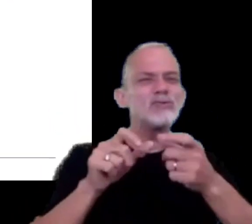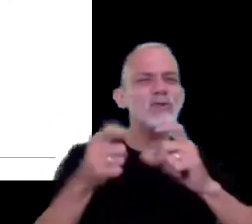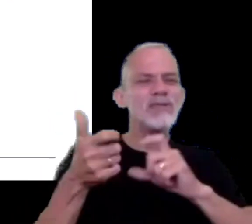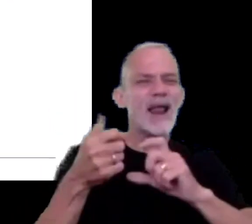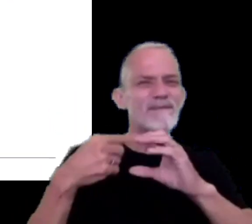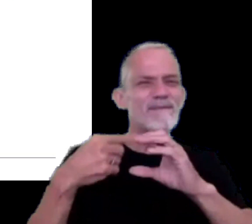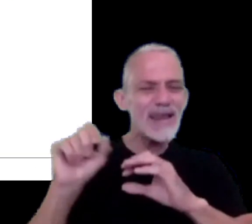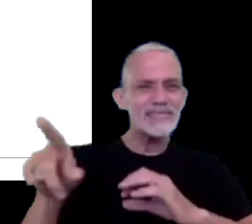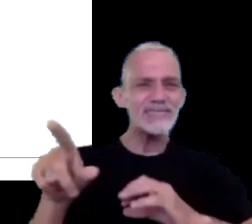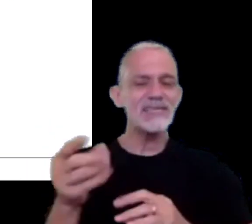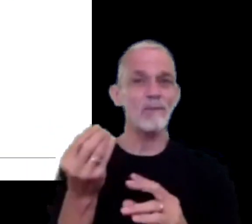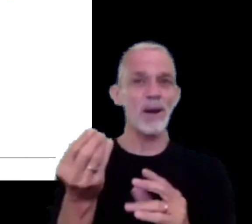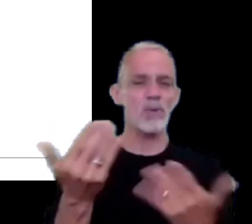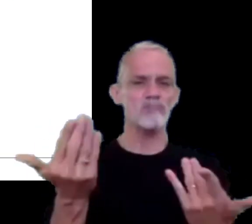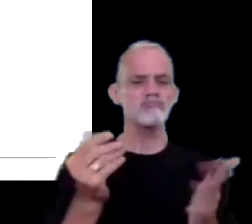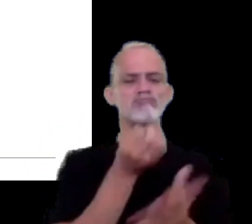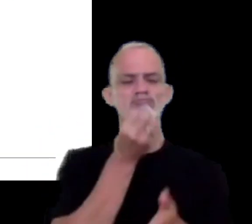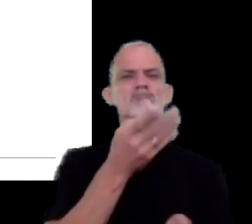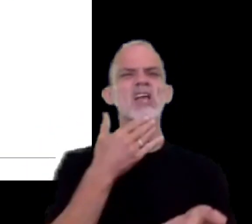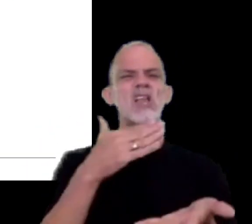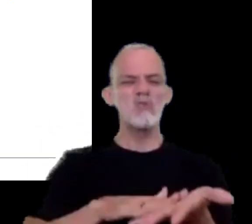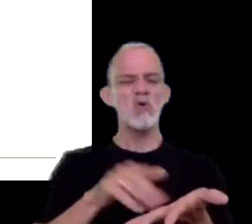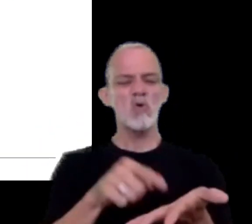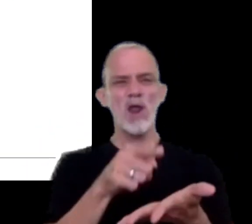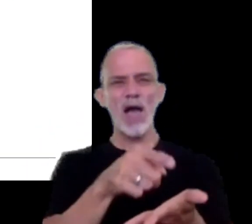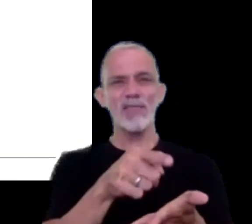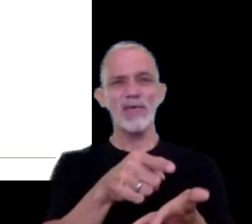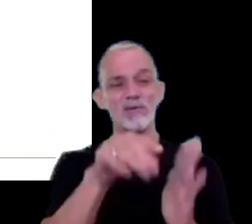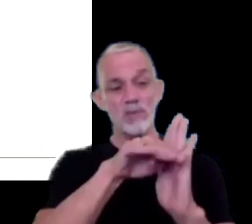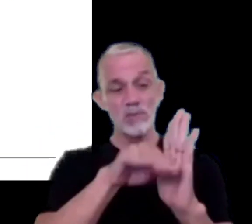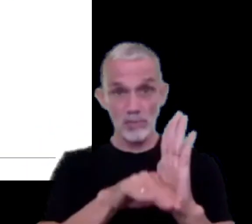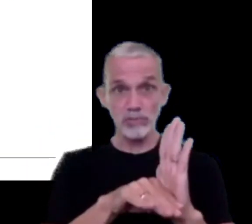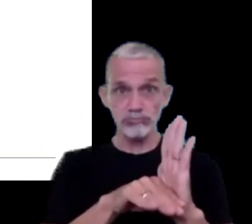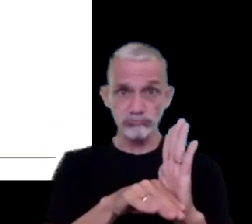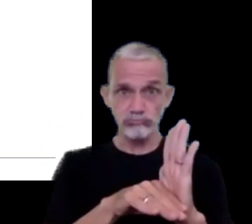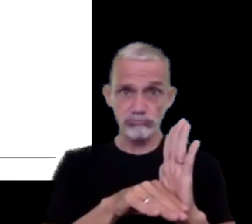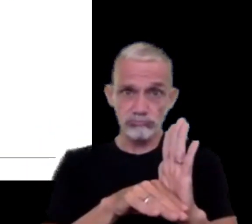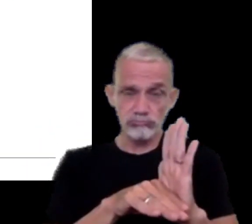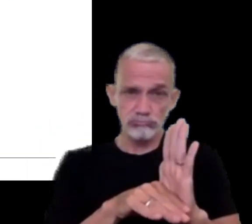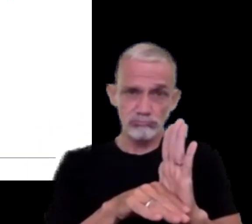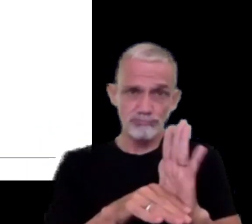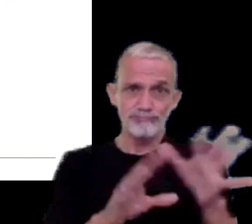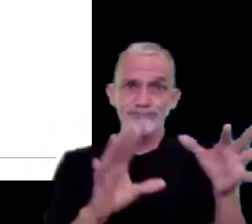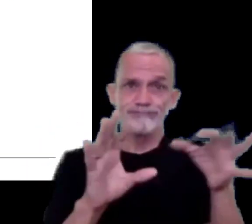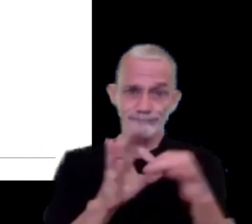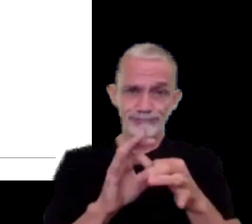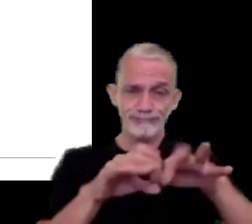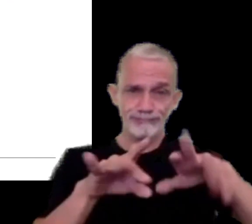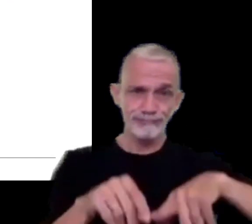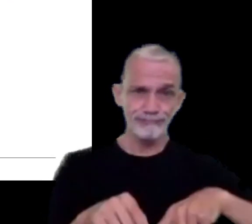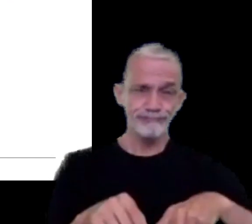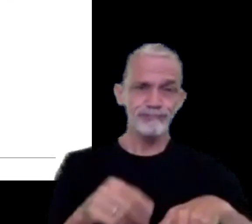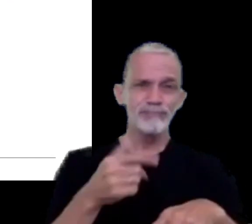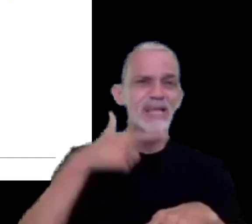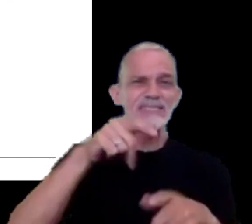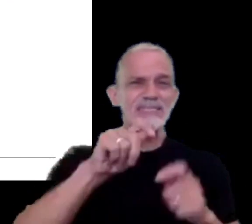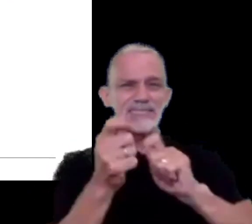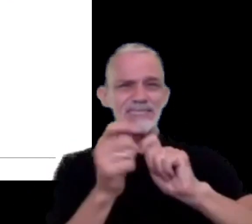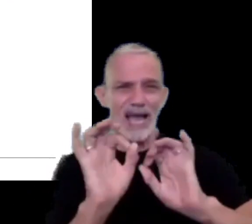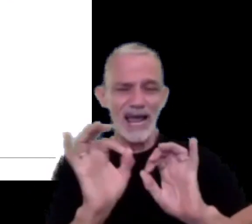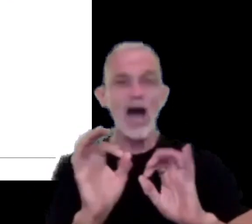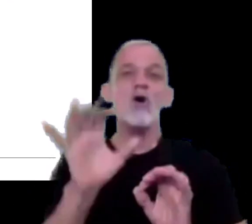sustentar que su declaración de impuesto a las ganancias se reporta sin ajuste o